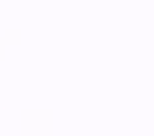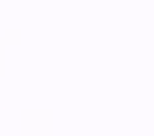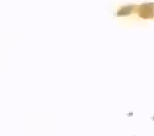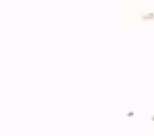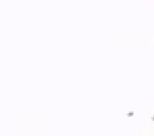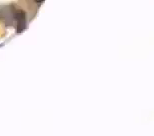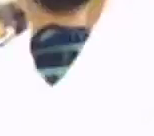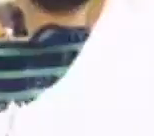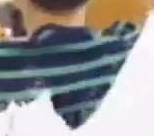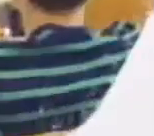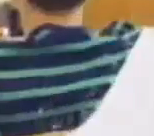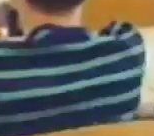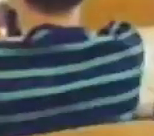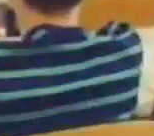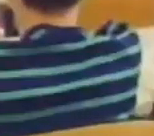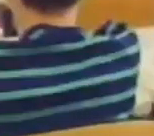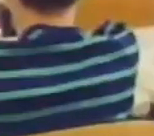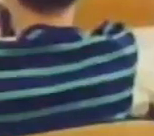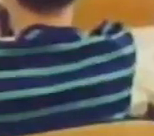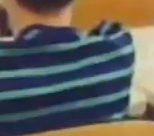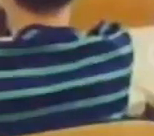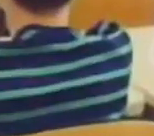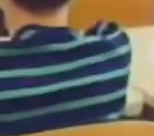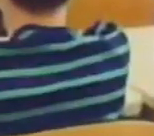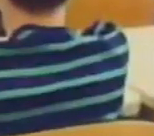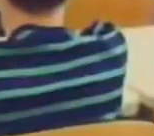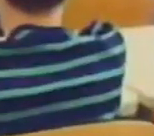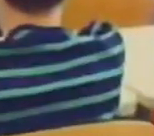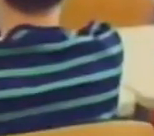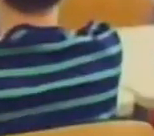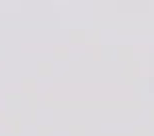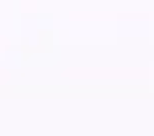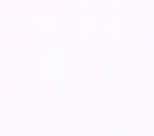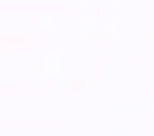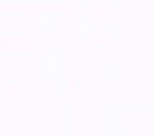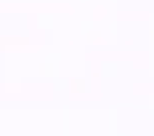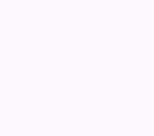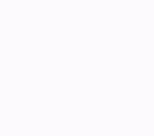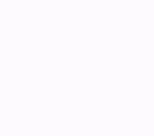A continuación, Comunicación y Lenguaje, Tercero Primaria.